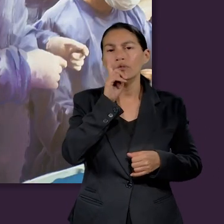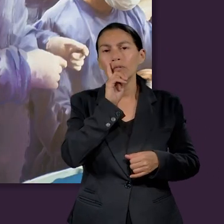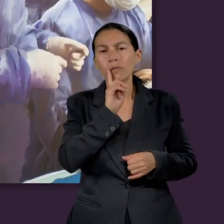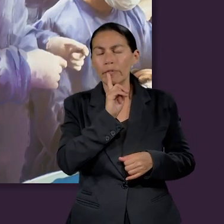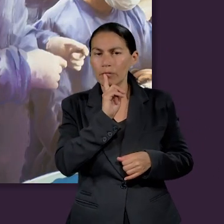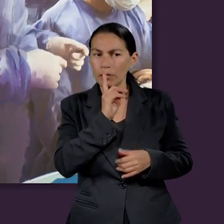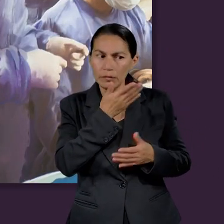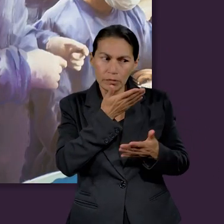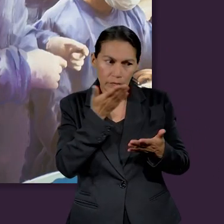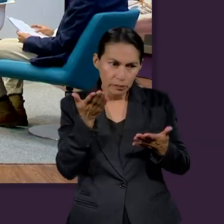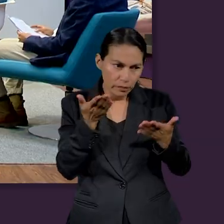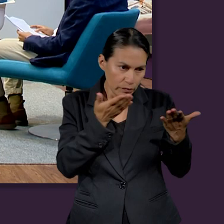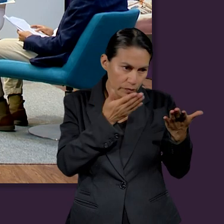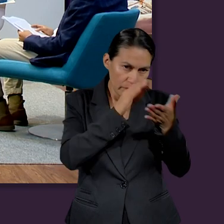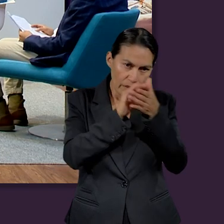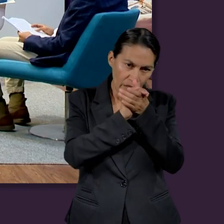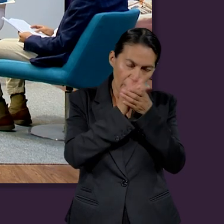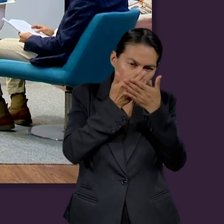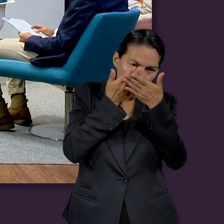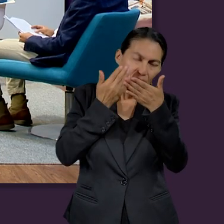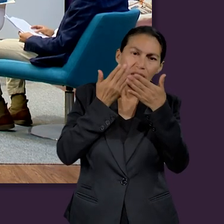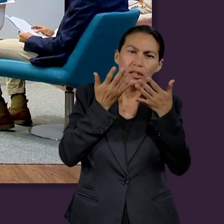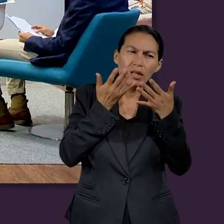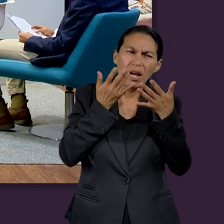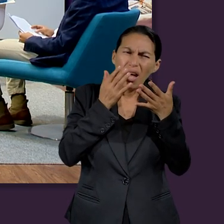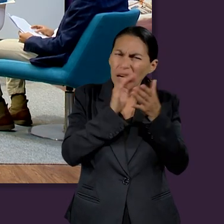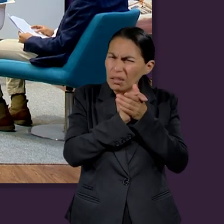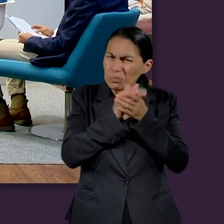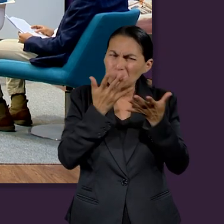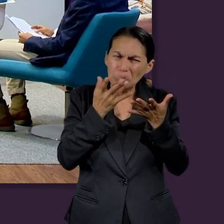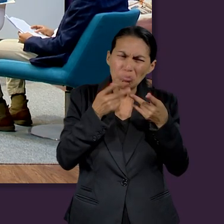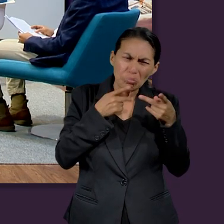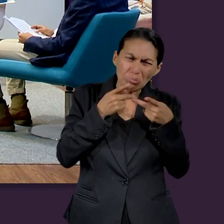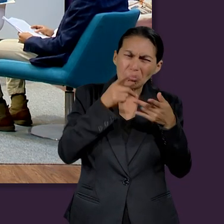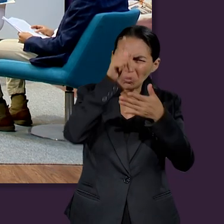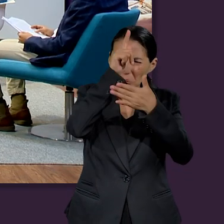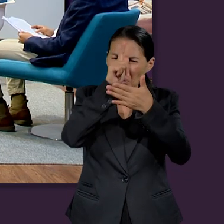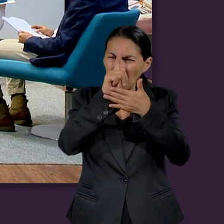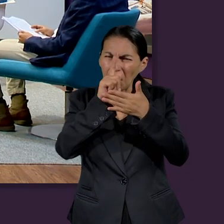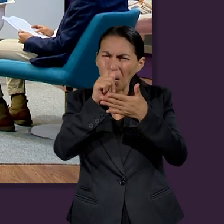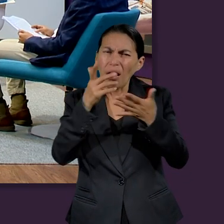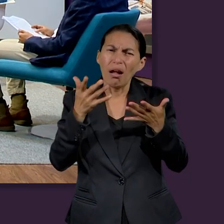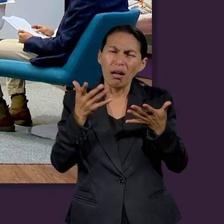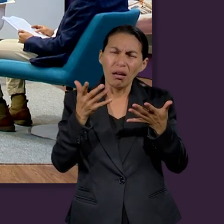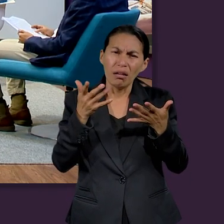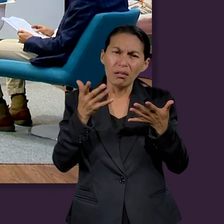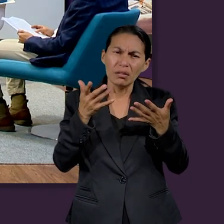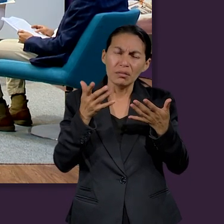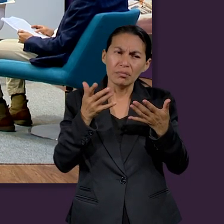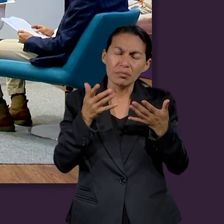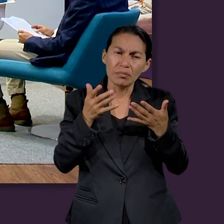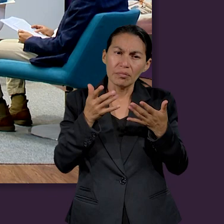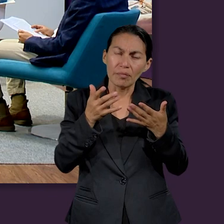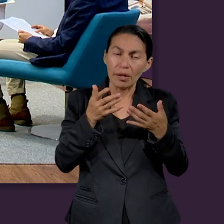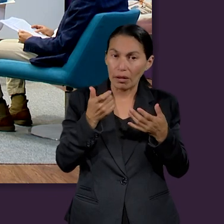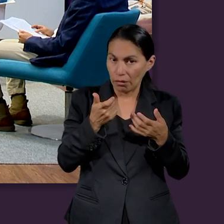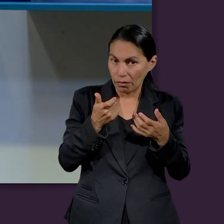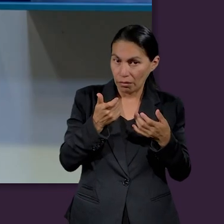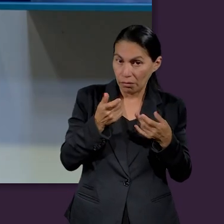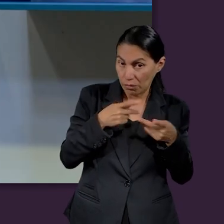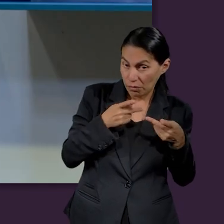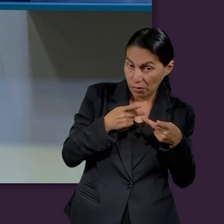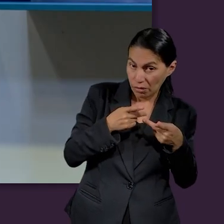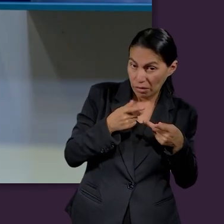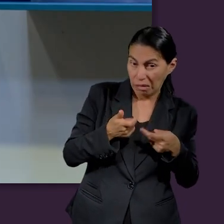una señorita esté preparada espiritualmente y también